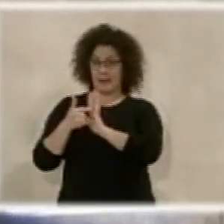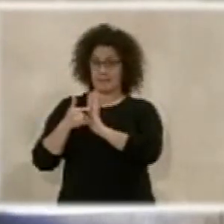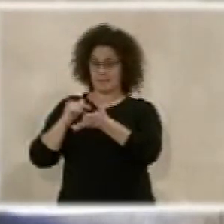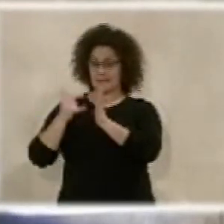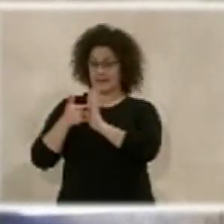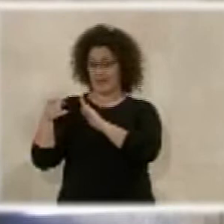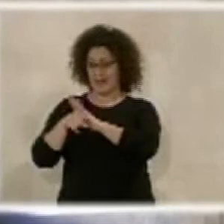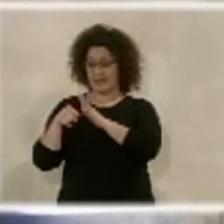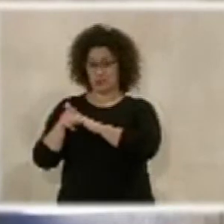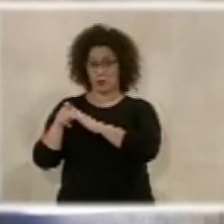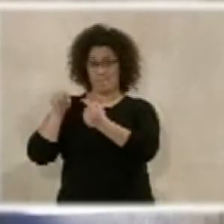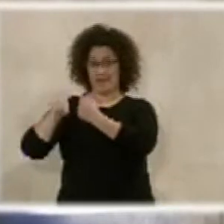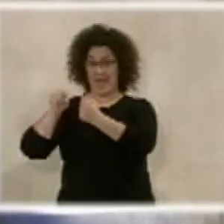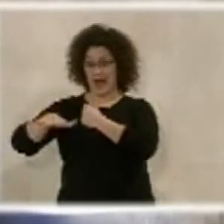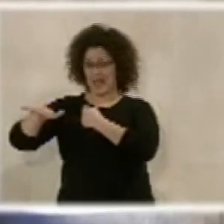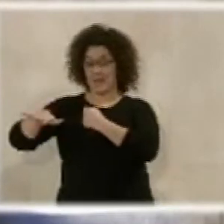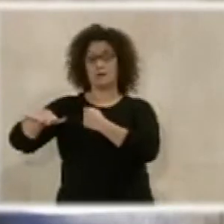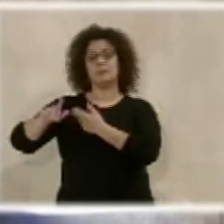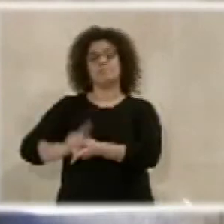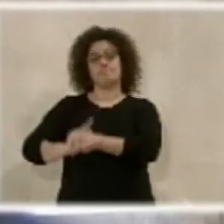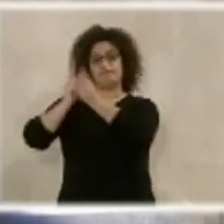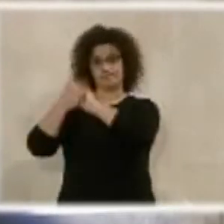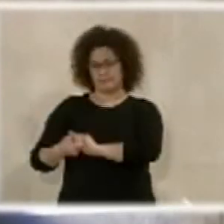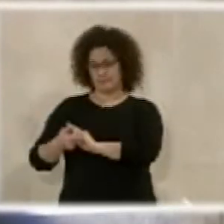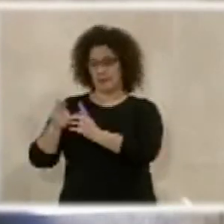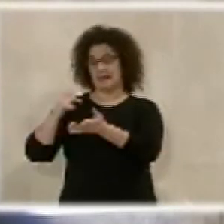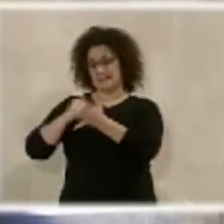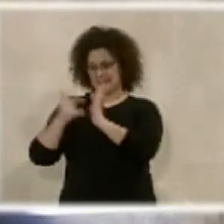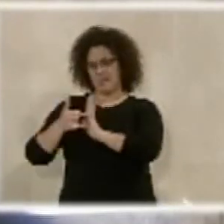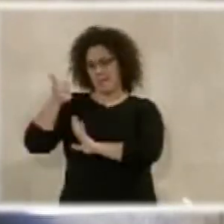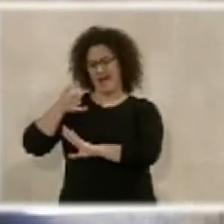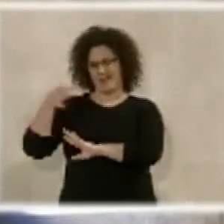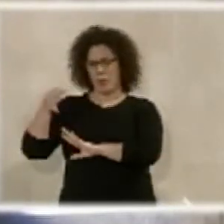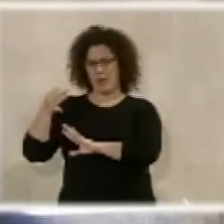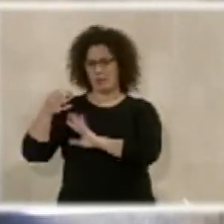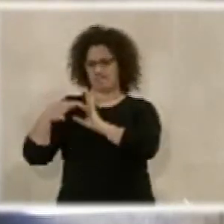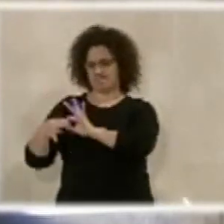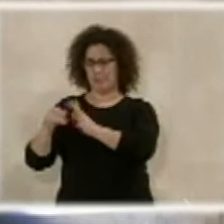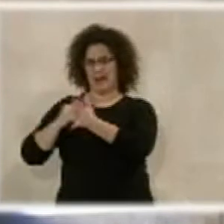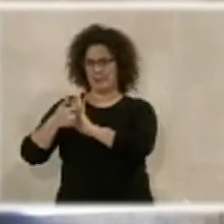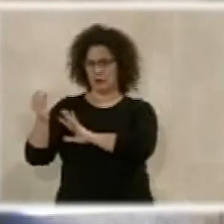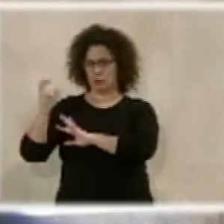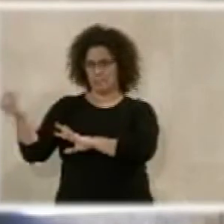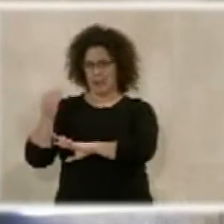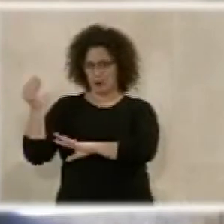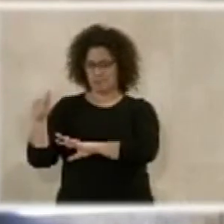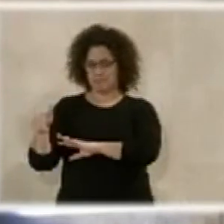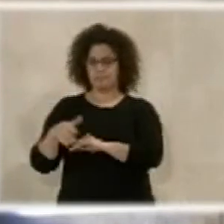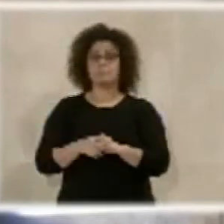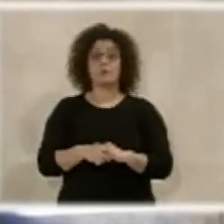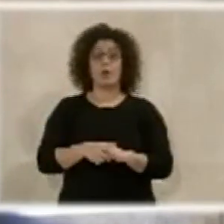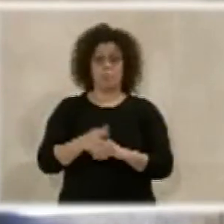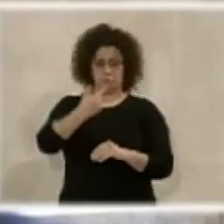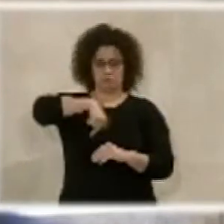de gestión de los viales por un sistema más adecuado de planeamiento. Estamos